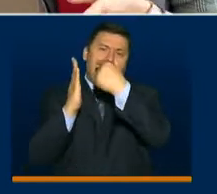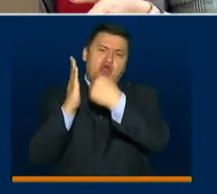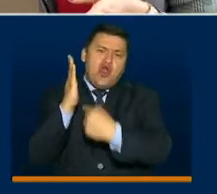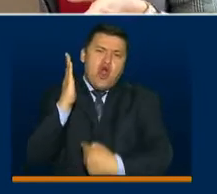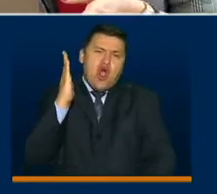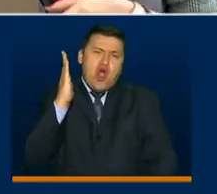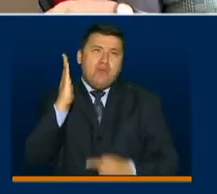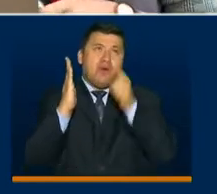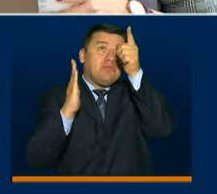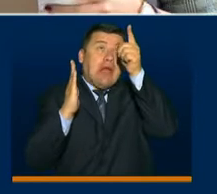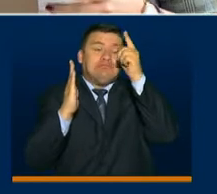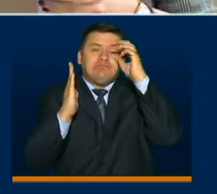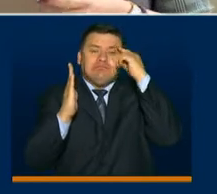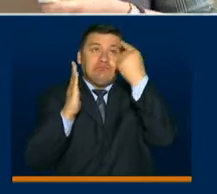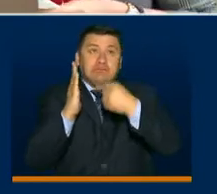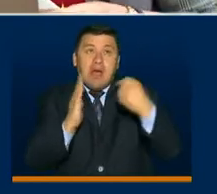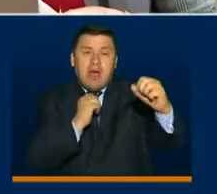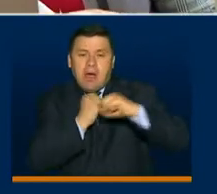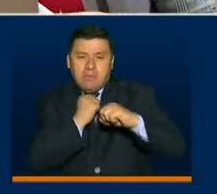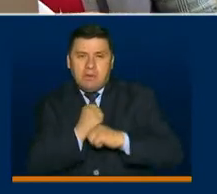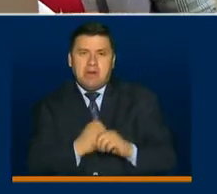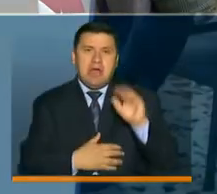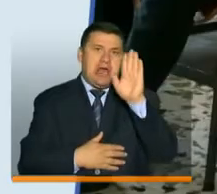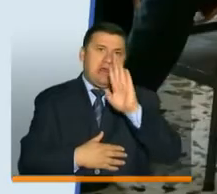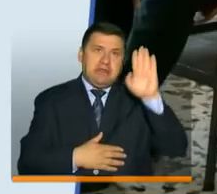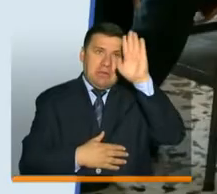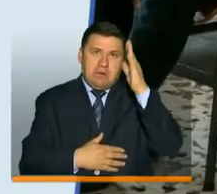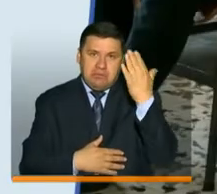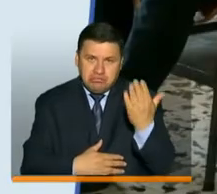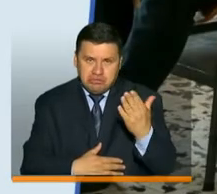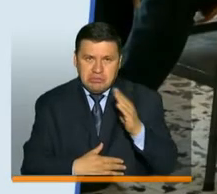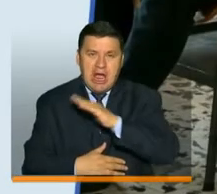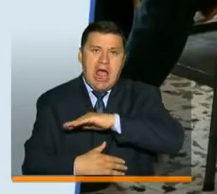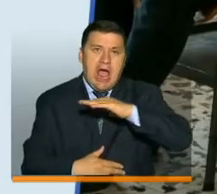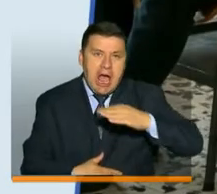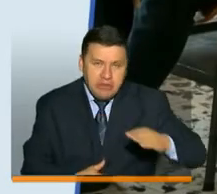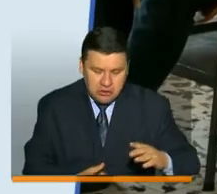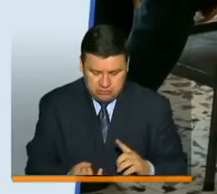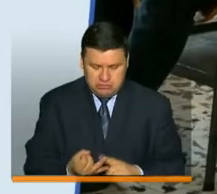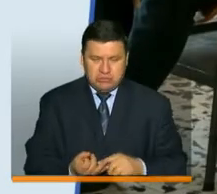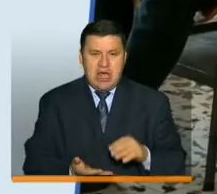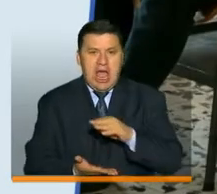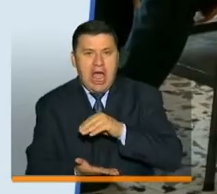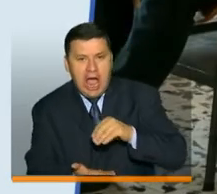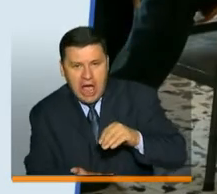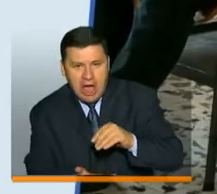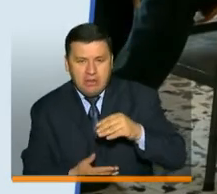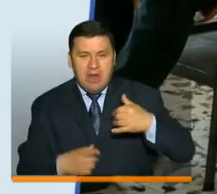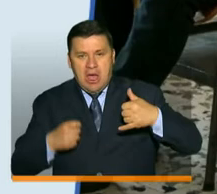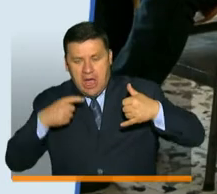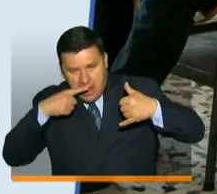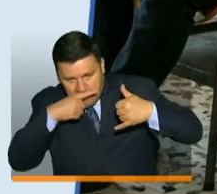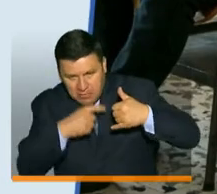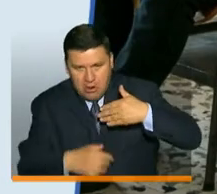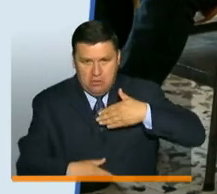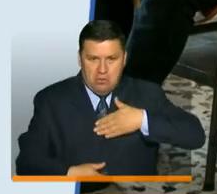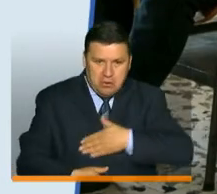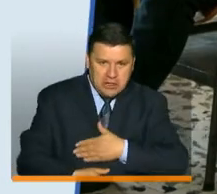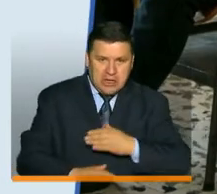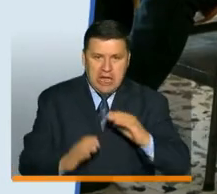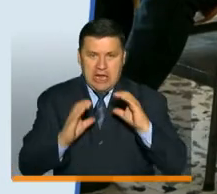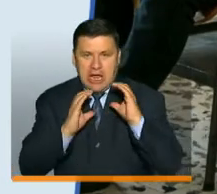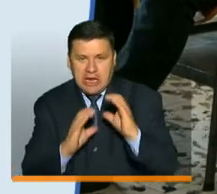han dado, pero se los menciono rápidamente. Departamentos como el departamento de Antioquia, de Atlántico, de Amazonas, Bolívar,